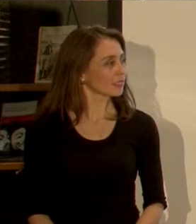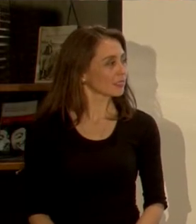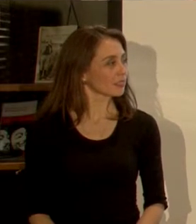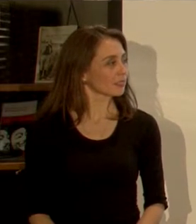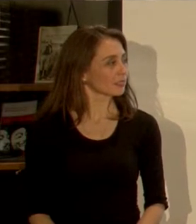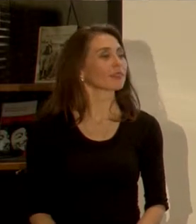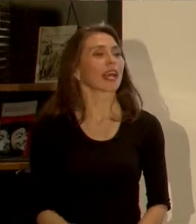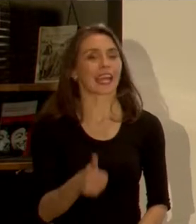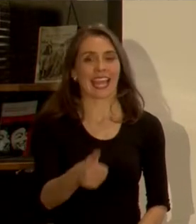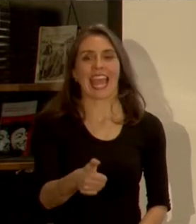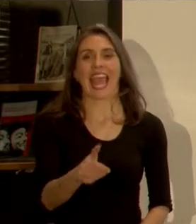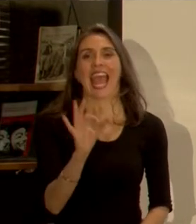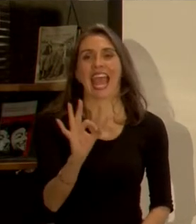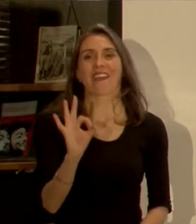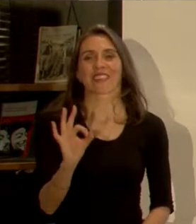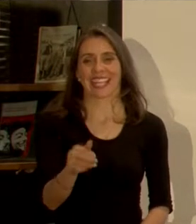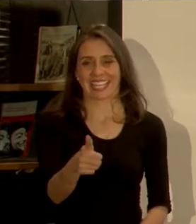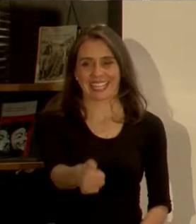Ahí está.